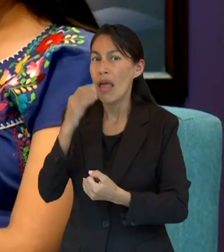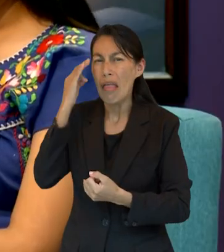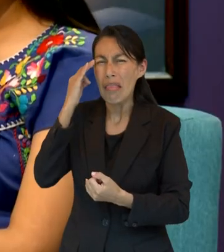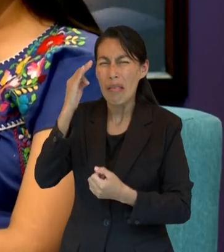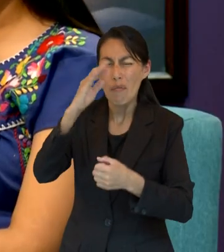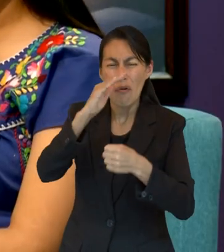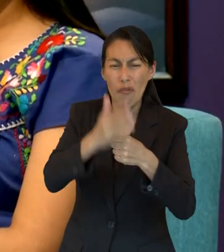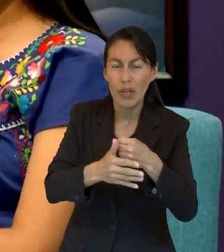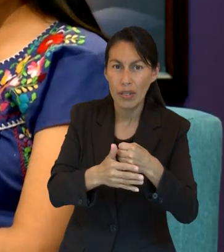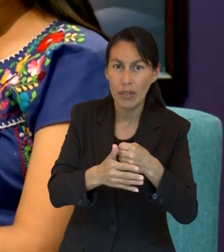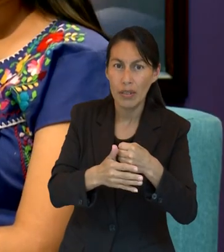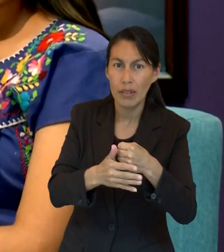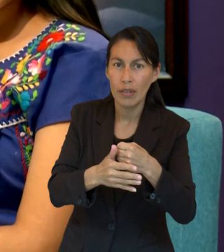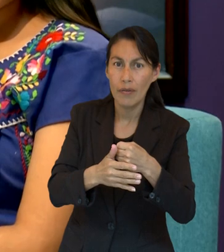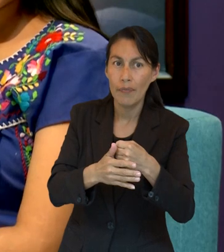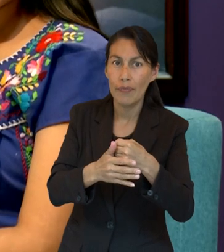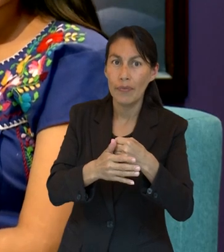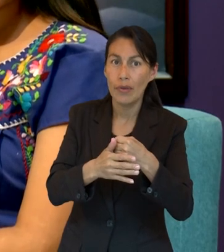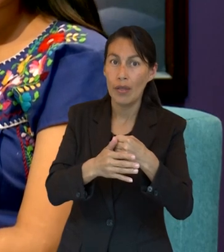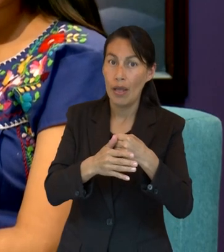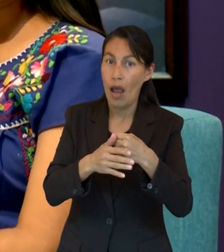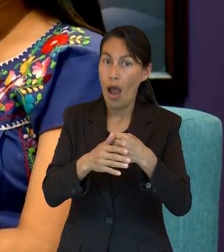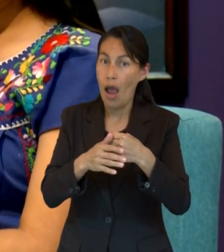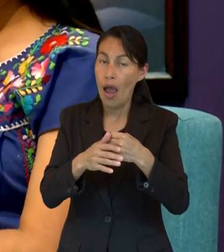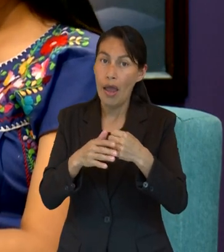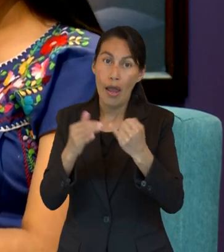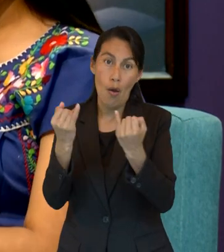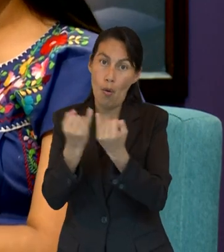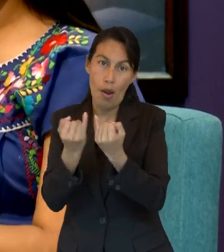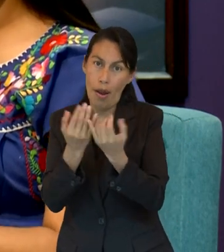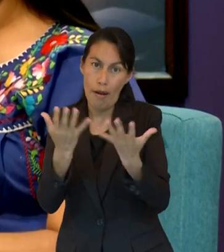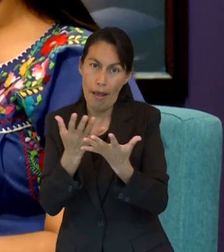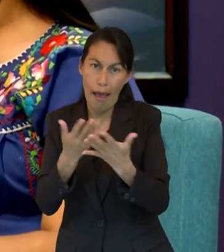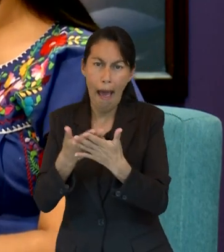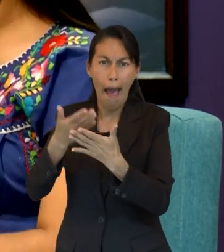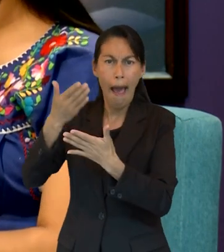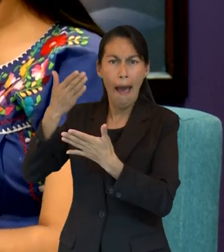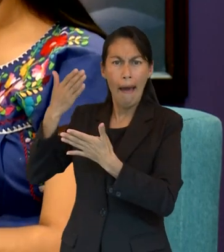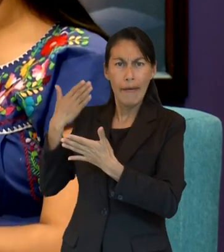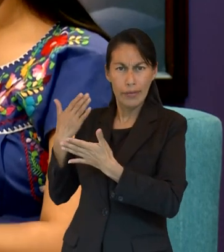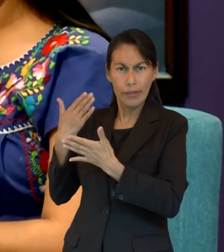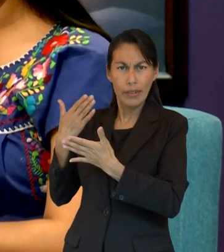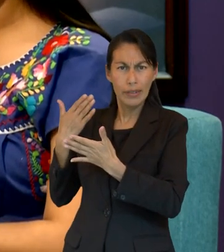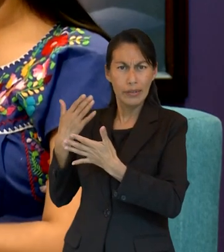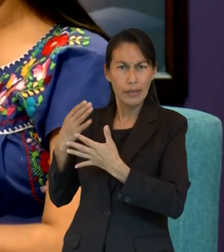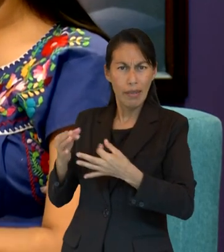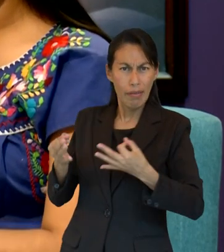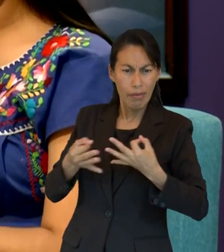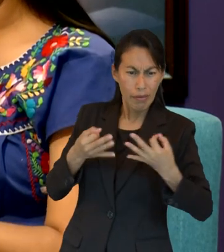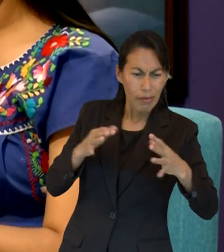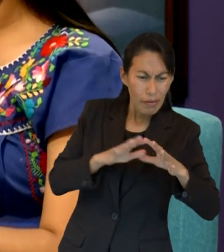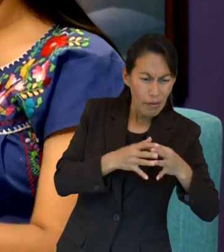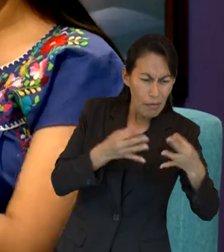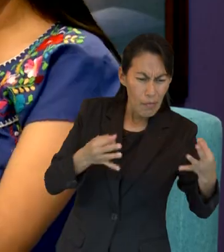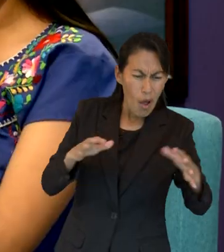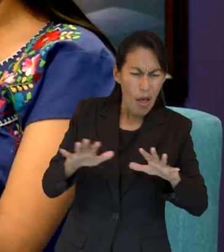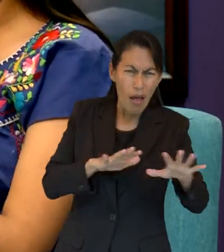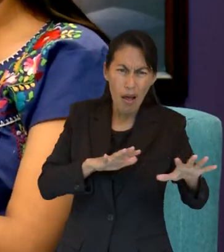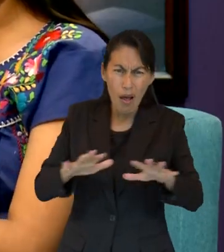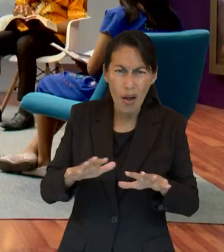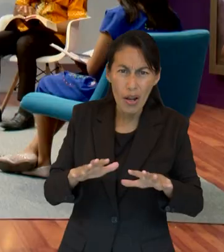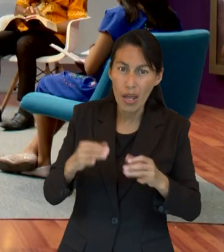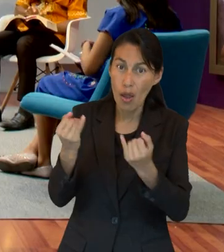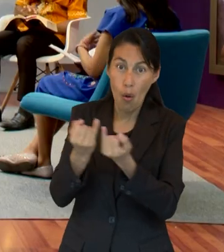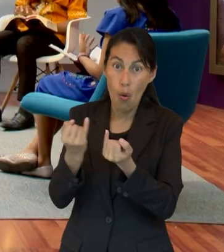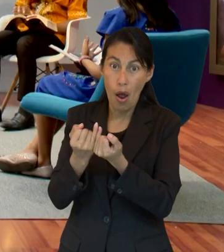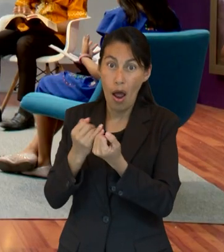esa parte de Hebreos menciona ya en el tiempo del fin, cuando ya vimos cómo en el pasado, en el Antiguo Testamento, Dios usó el temblor, cómo en el Nuevo